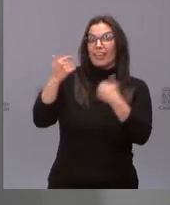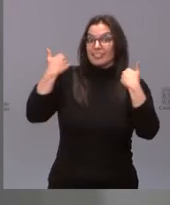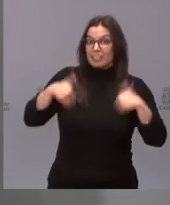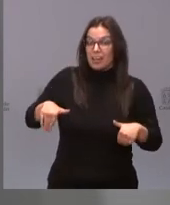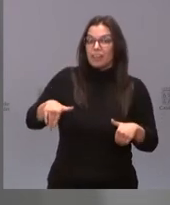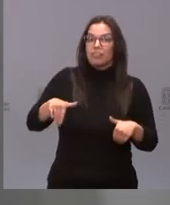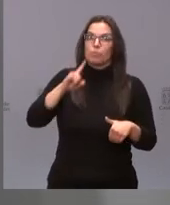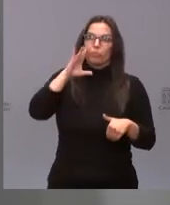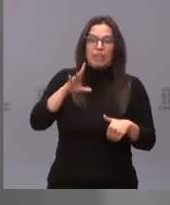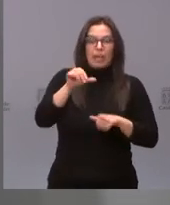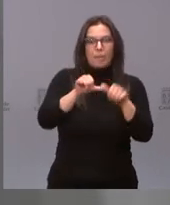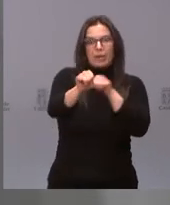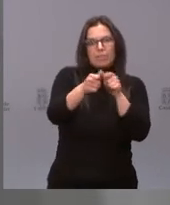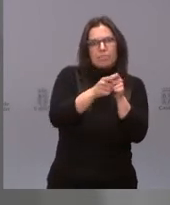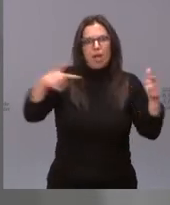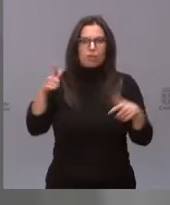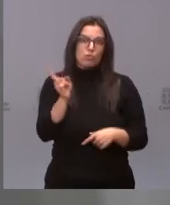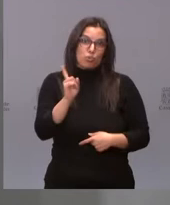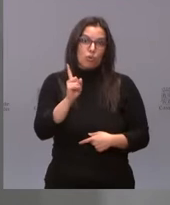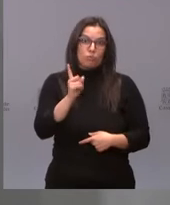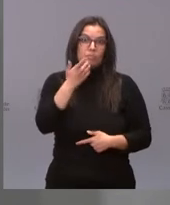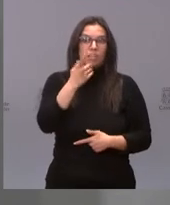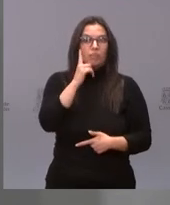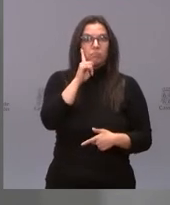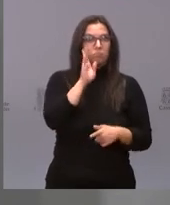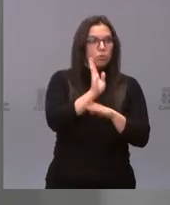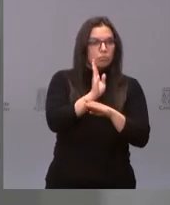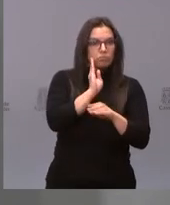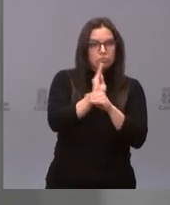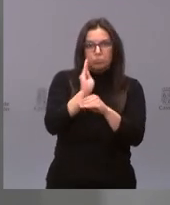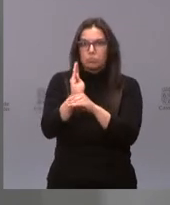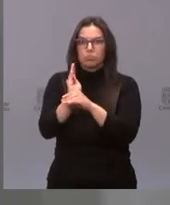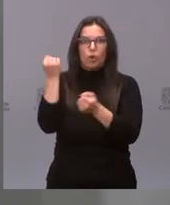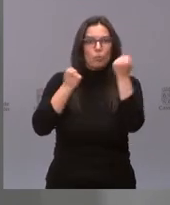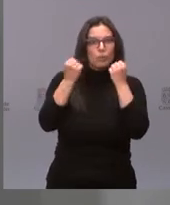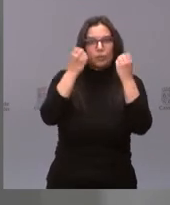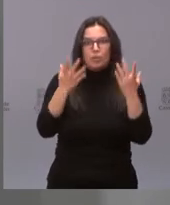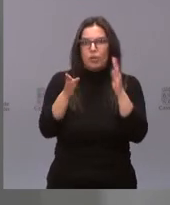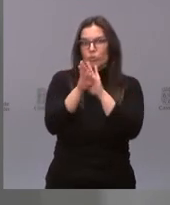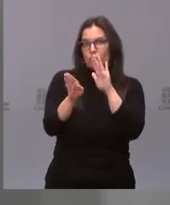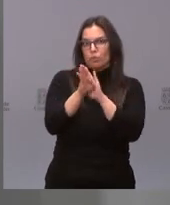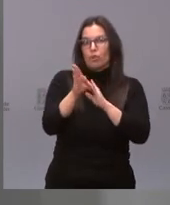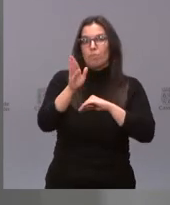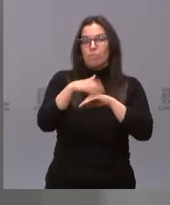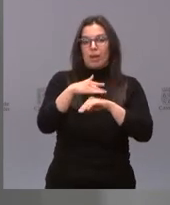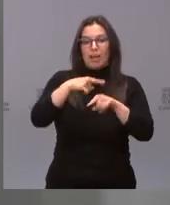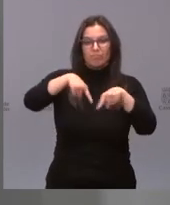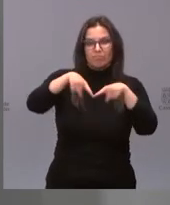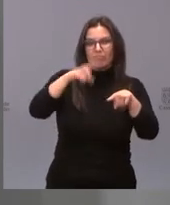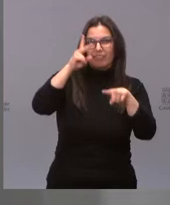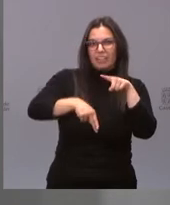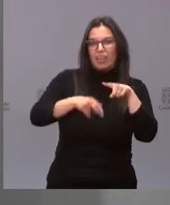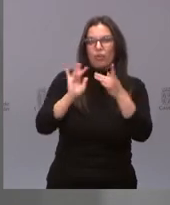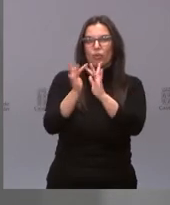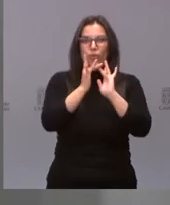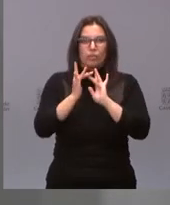no haya un gran crecimiento si seguimos manteniendo el mejor comportamiento posible para evitar la movilidad y el contacto